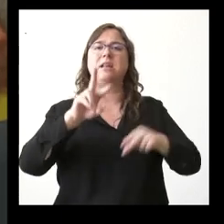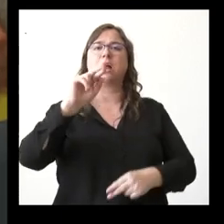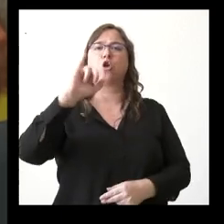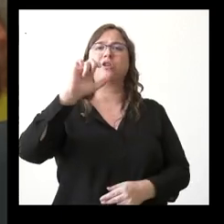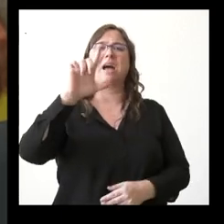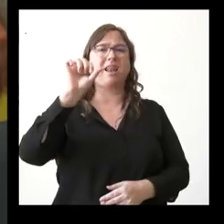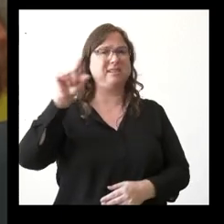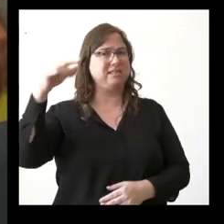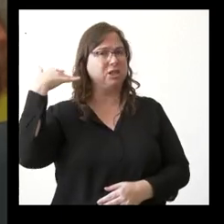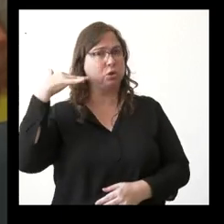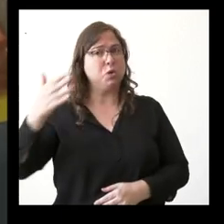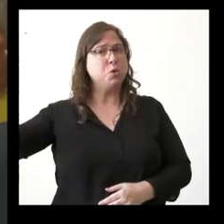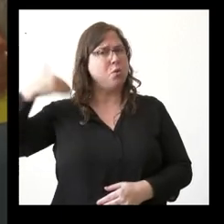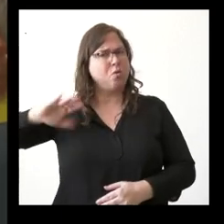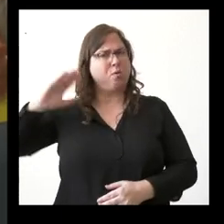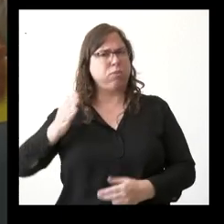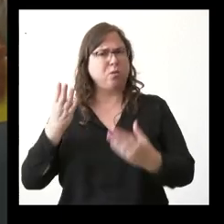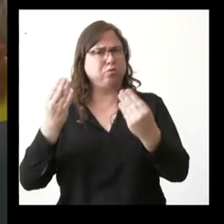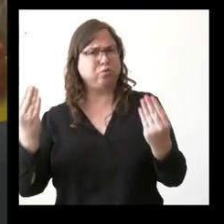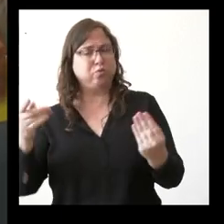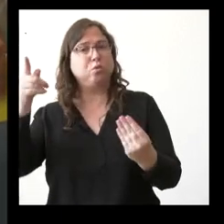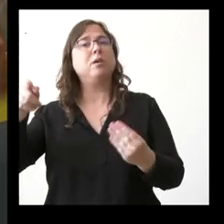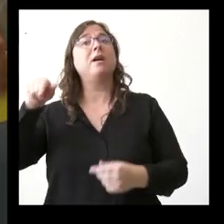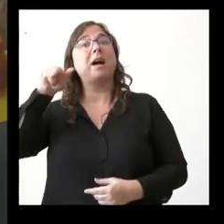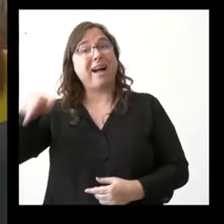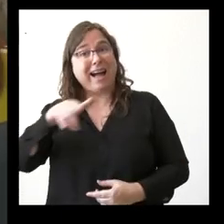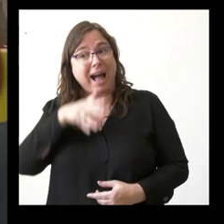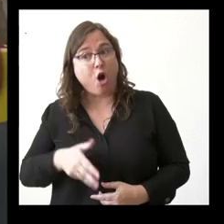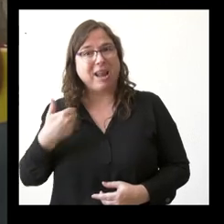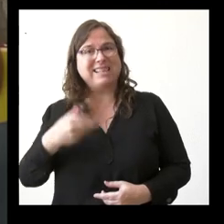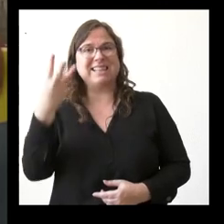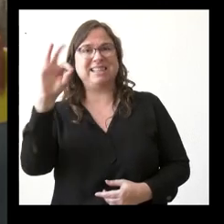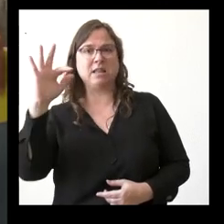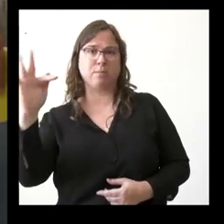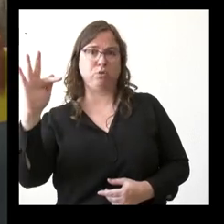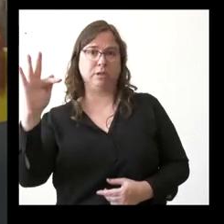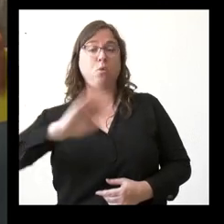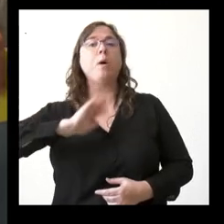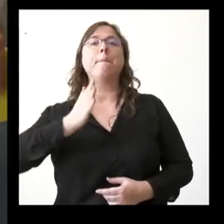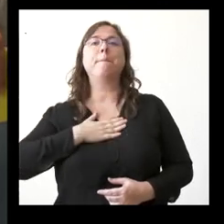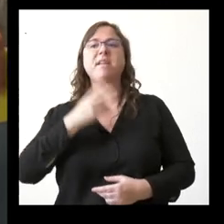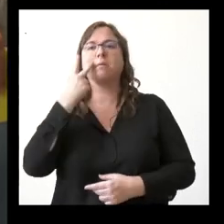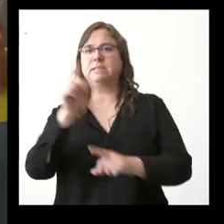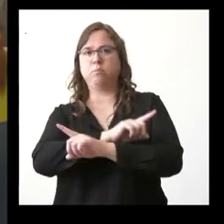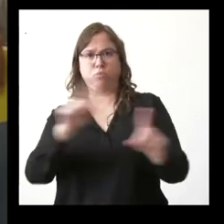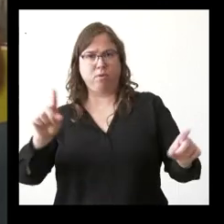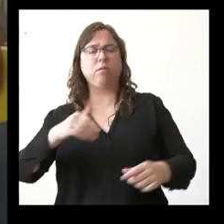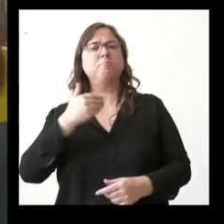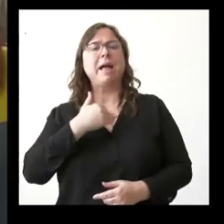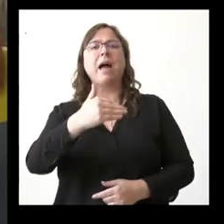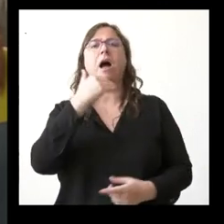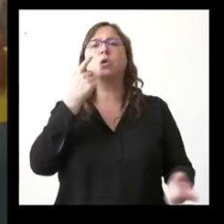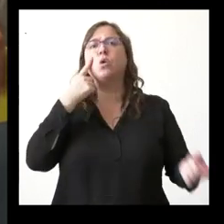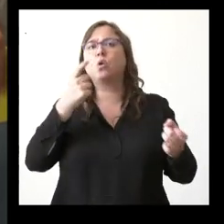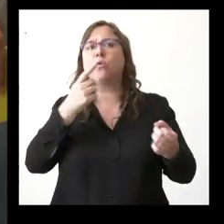las golpeadas en la primera ola tiene 30 positivos han cerrado las visitas mañana no sé si hay medidas planteadas para contener